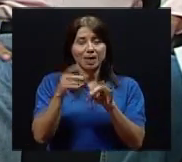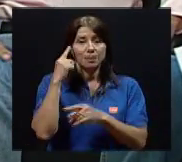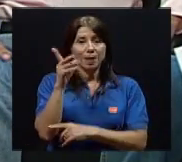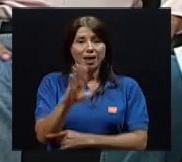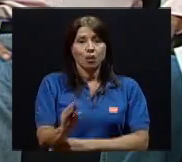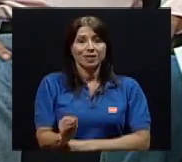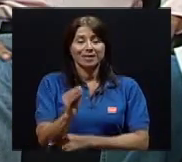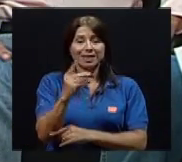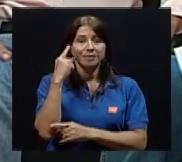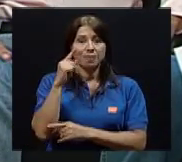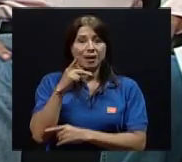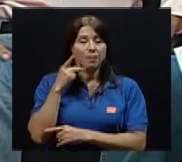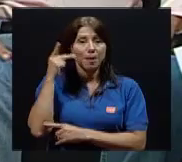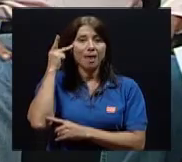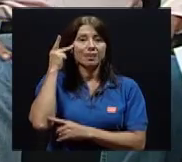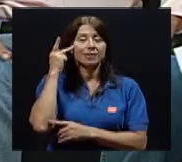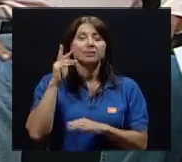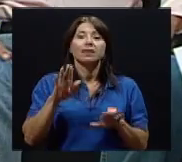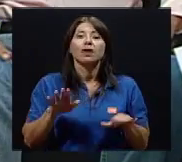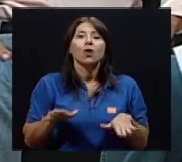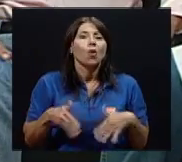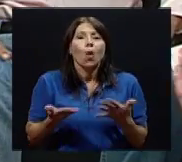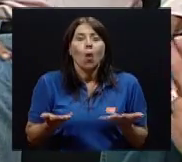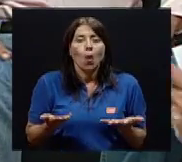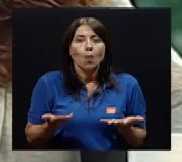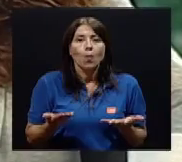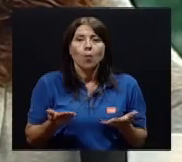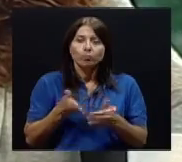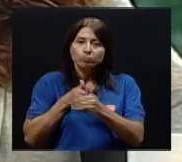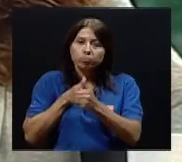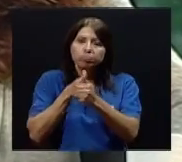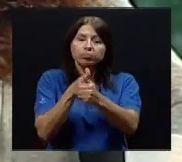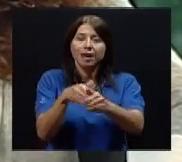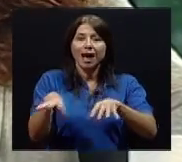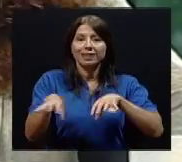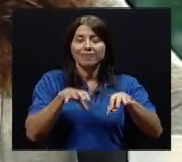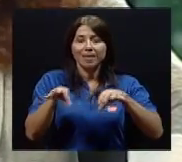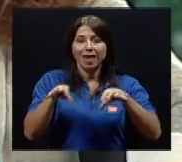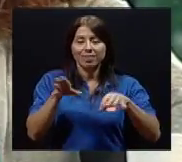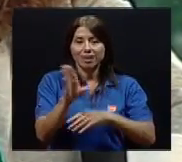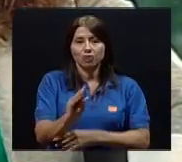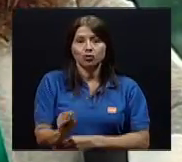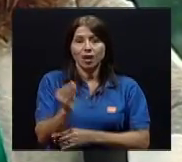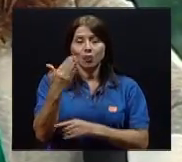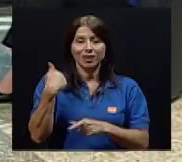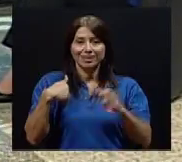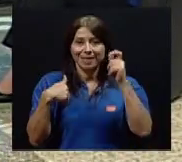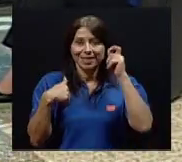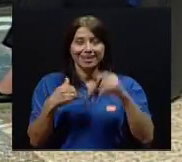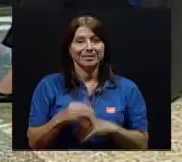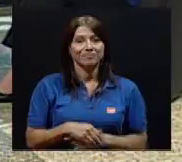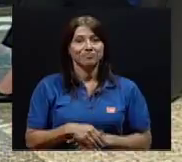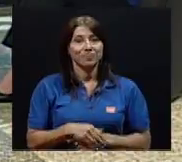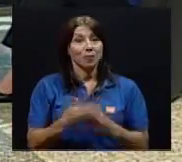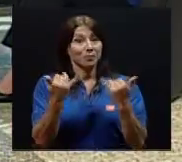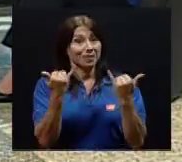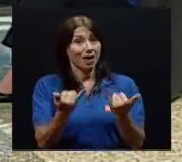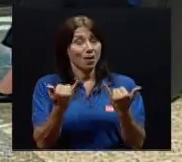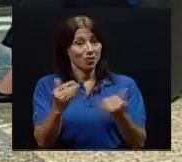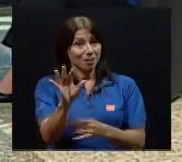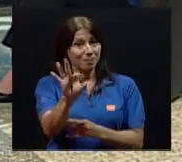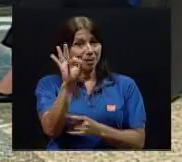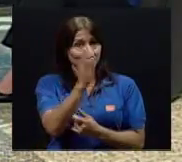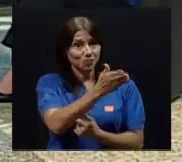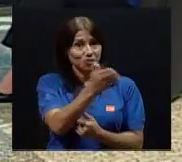conducir esa actividad de los adolescentes y las adolescentes. Y así es que les dejamos la invitación para que nos puedan